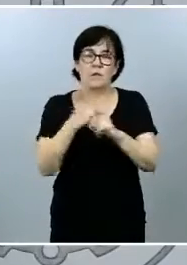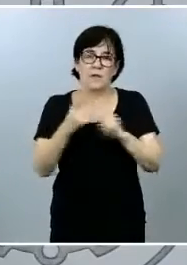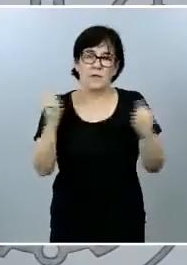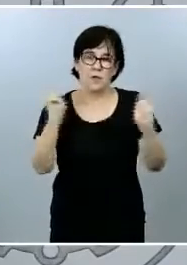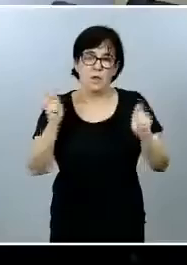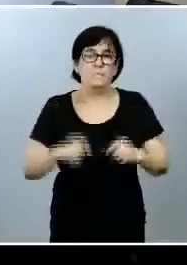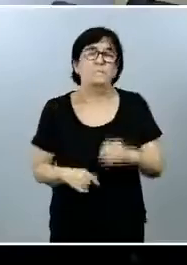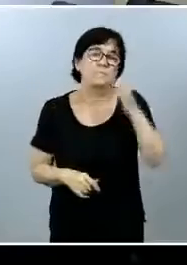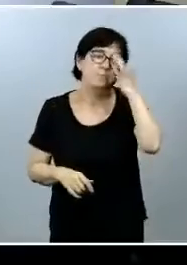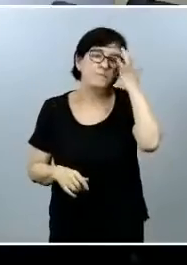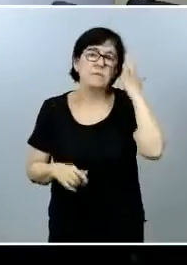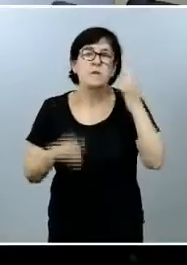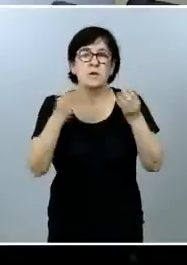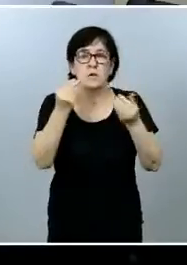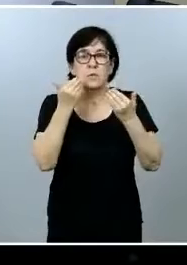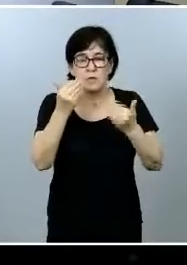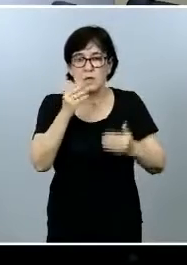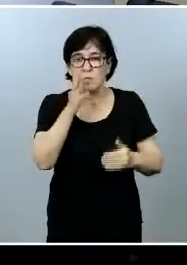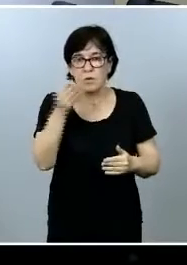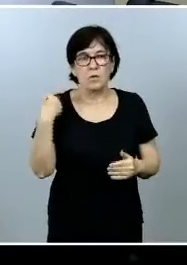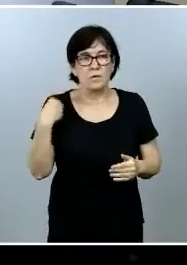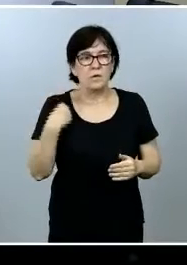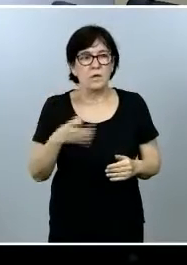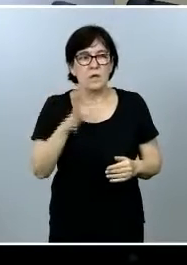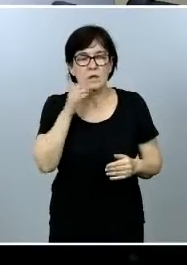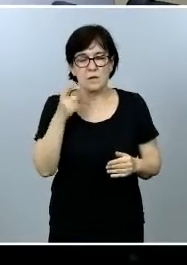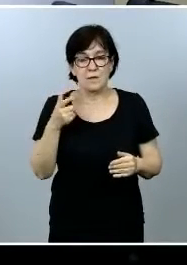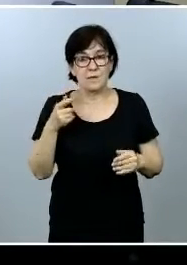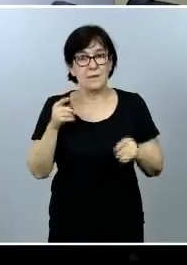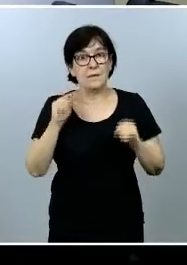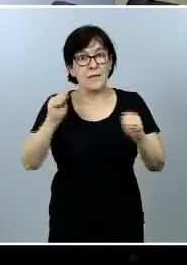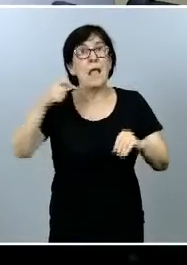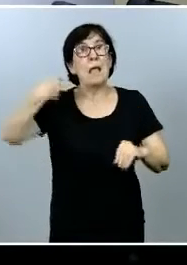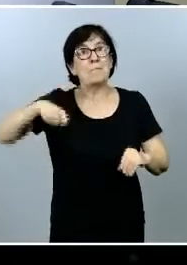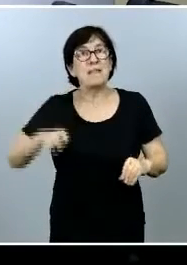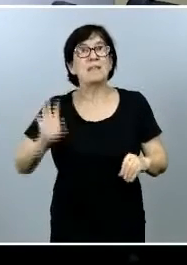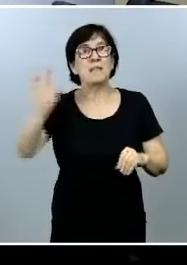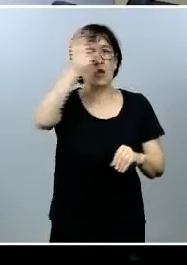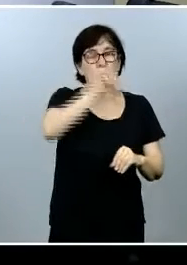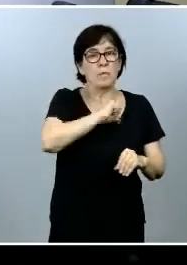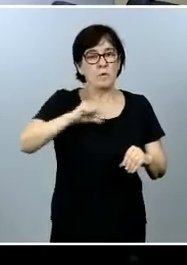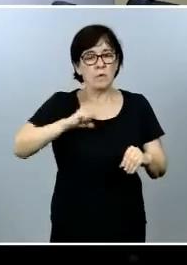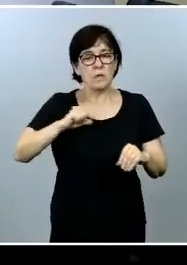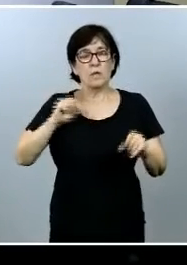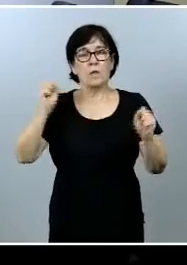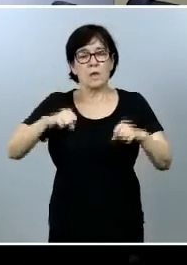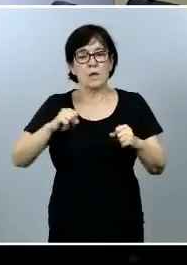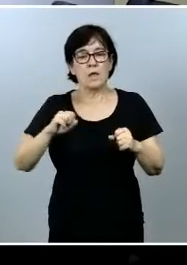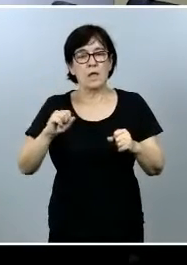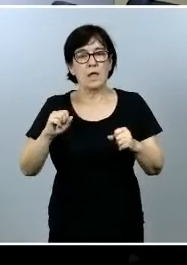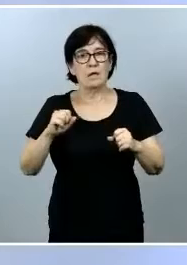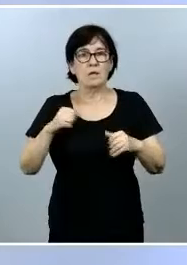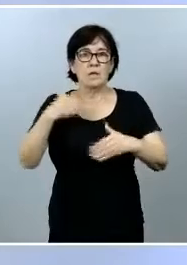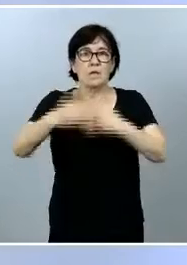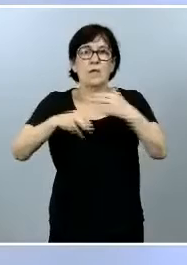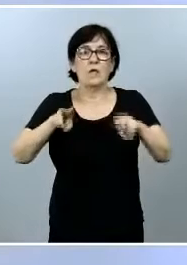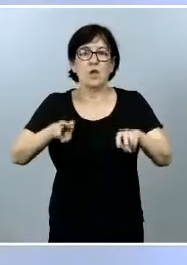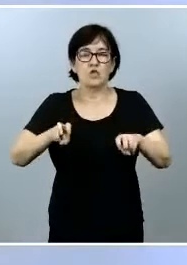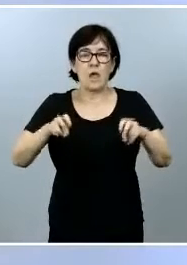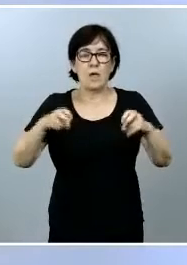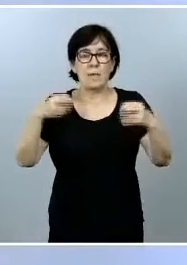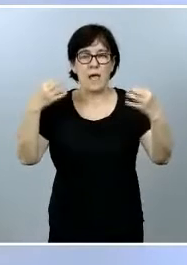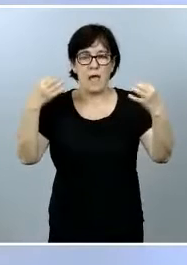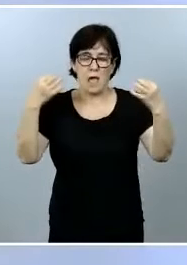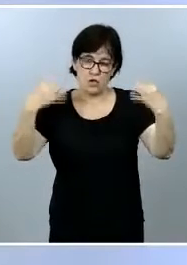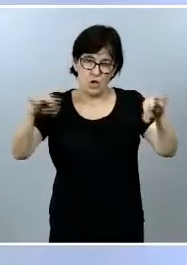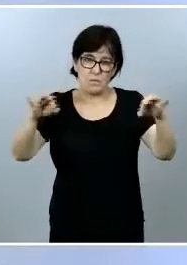gracias Fernando por su pregunta corresponde a los presidentes de las comunidades autónomas la adopción del pase a la nueva normalidad no la proposición sino la adopción